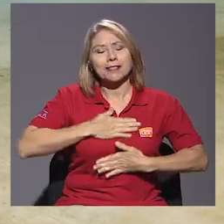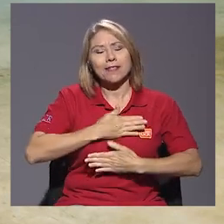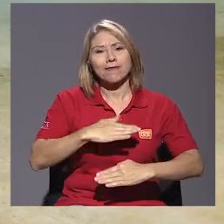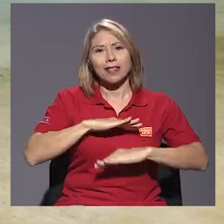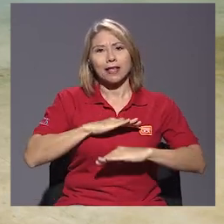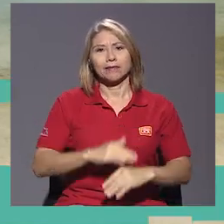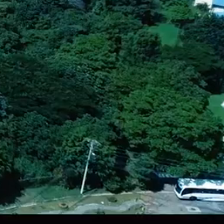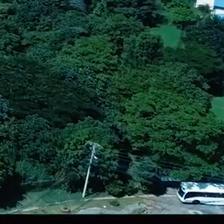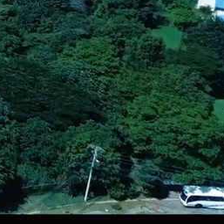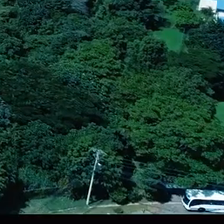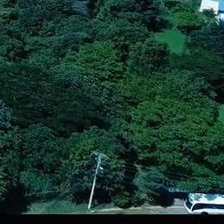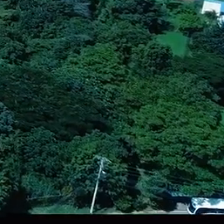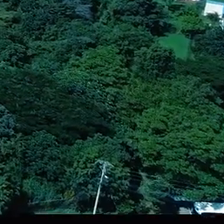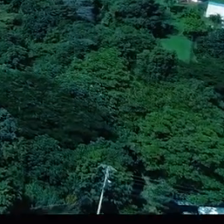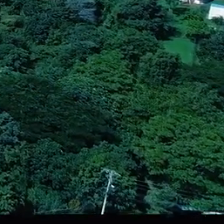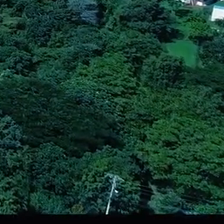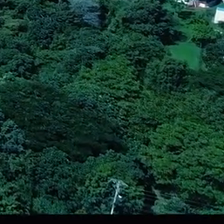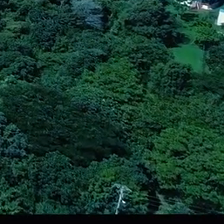placenteras.